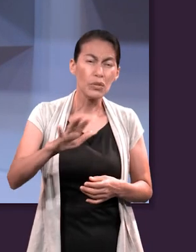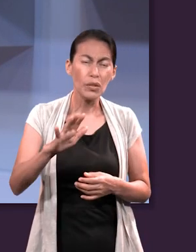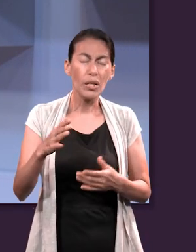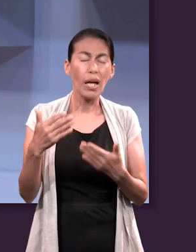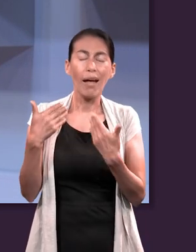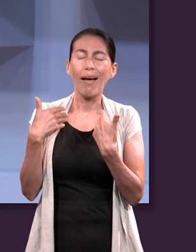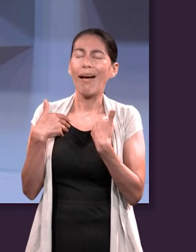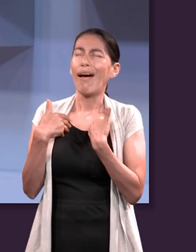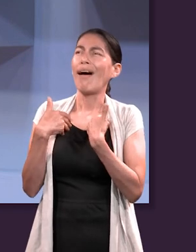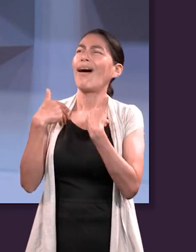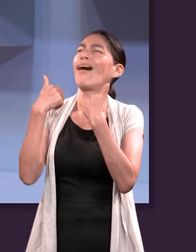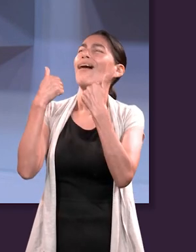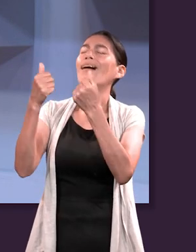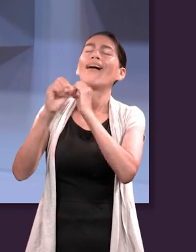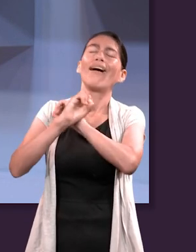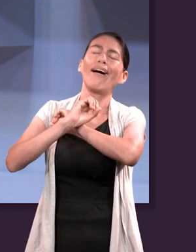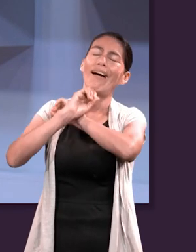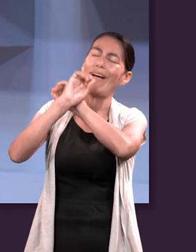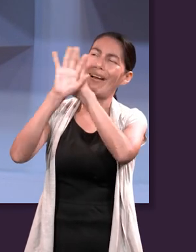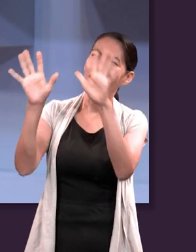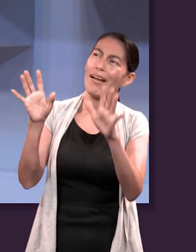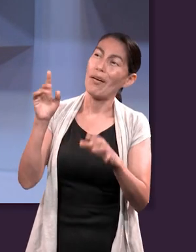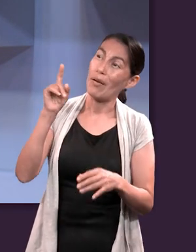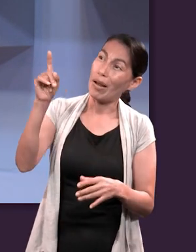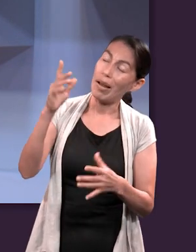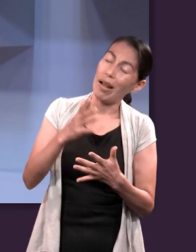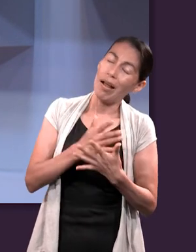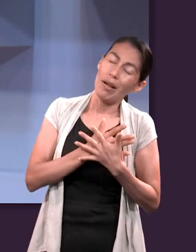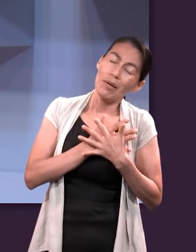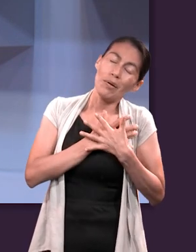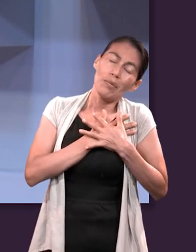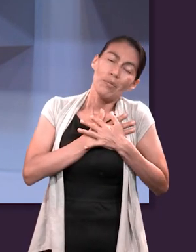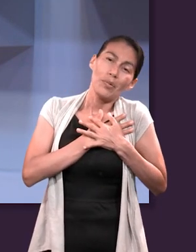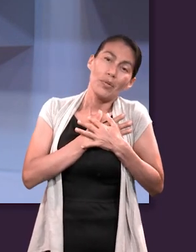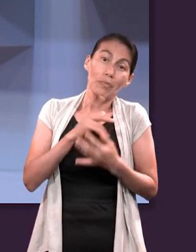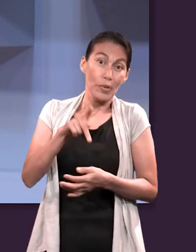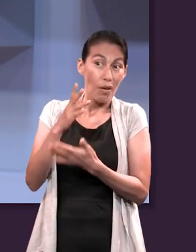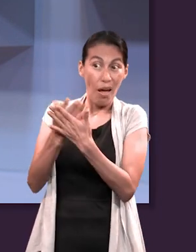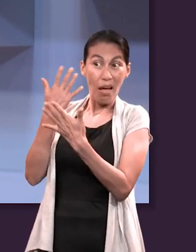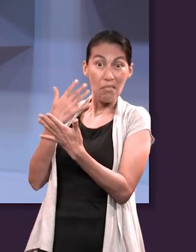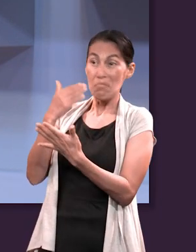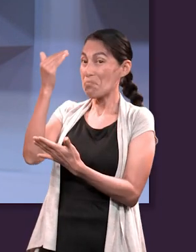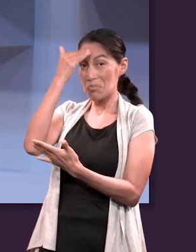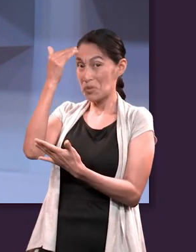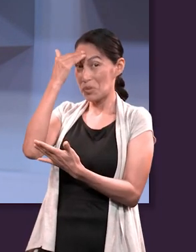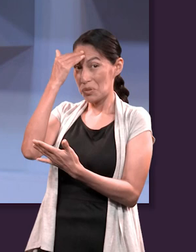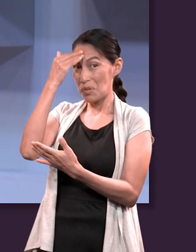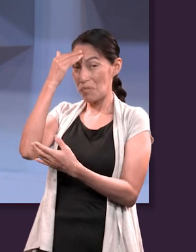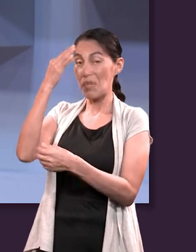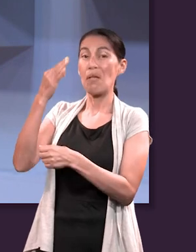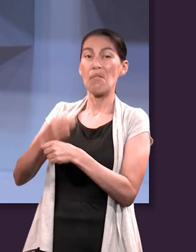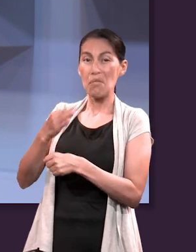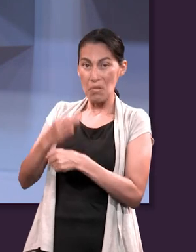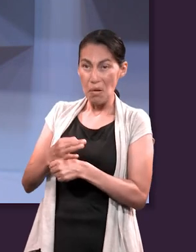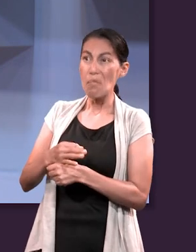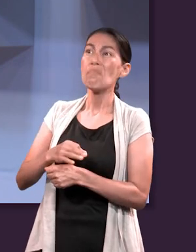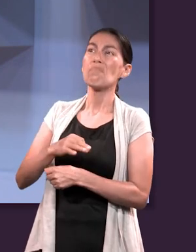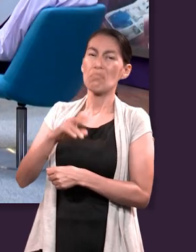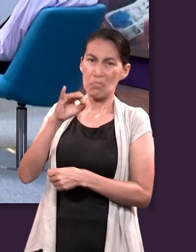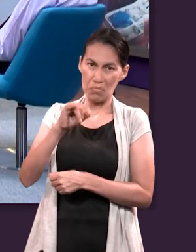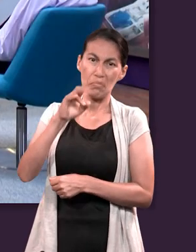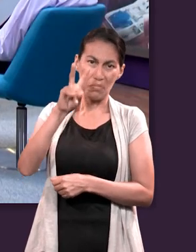la creación podrá entender las profundidades de su amor que antes eran